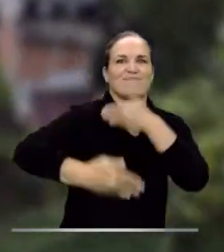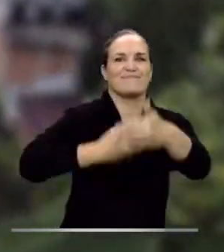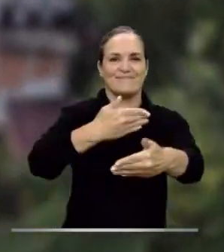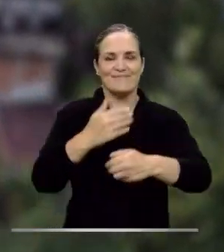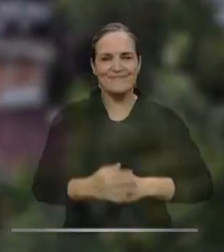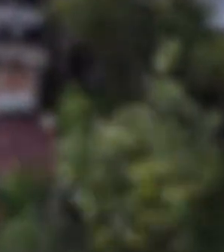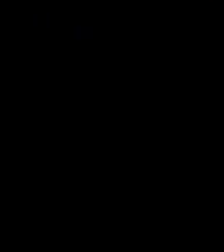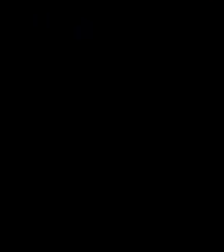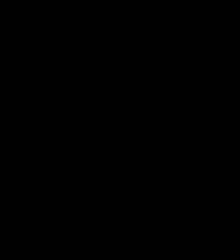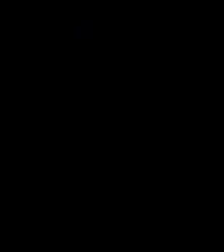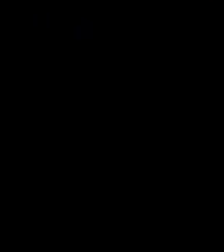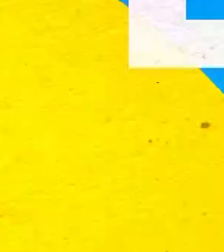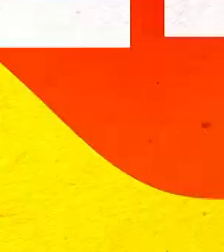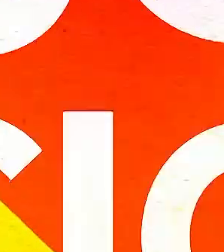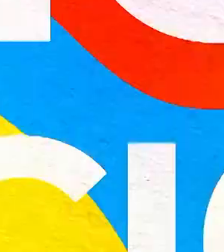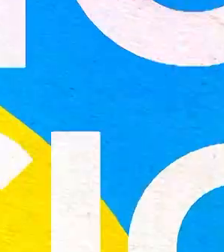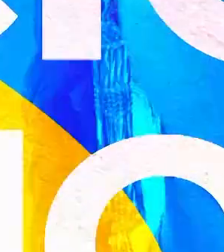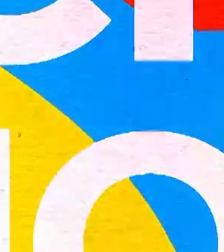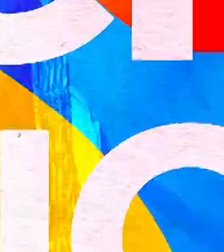mejor está por venir.